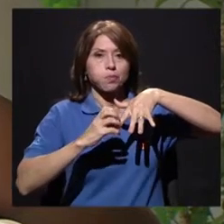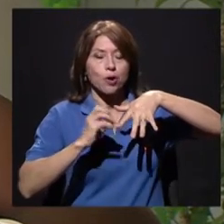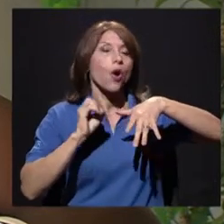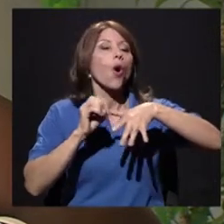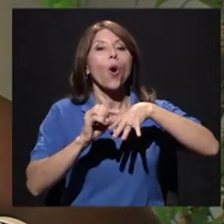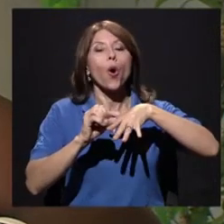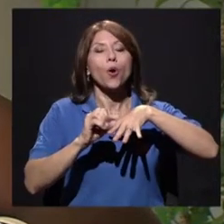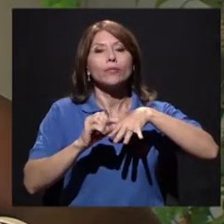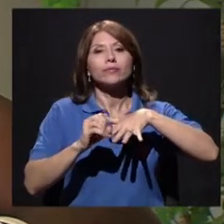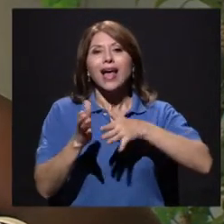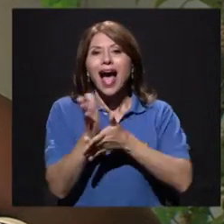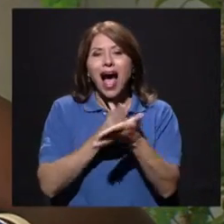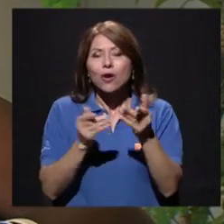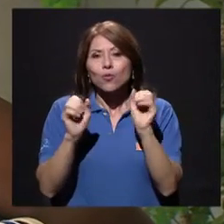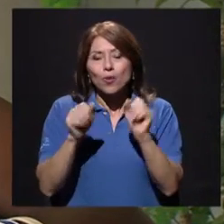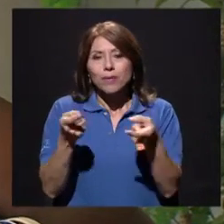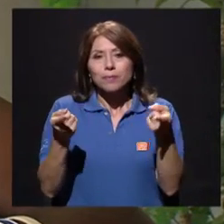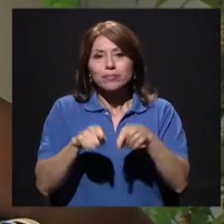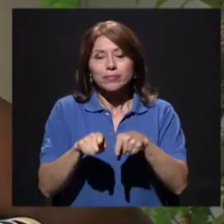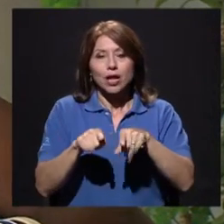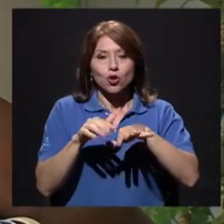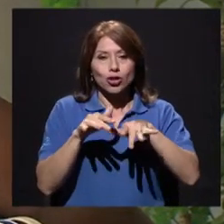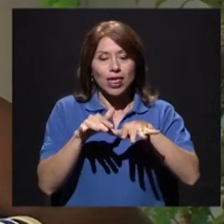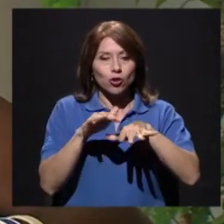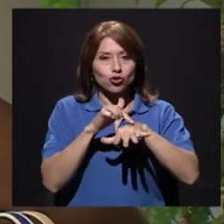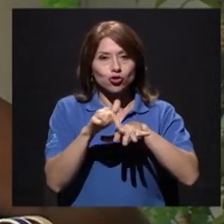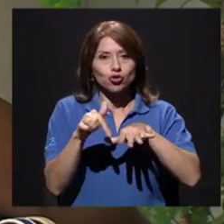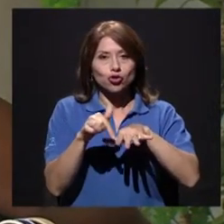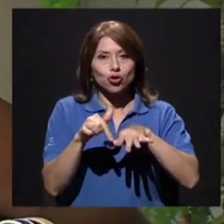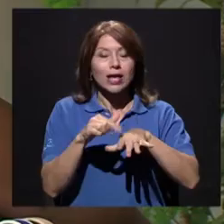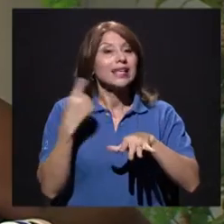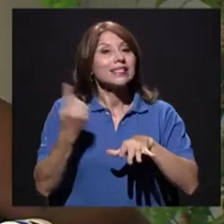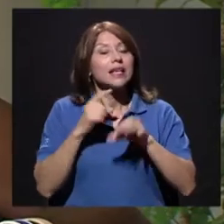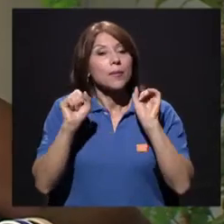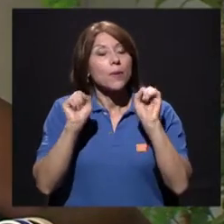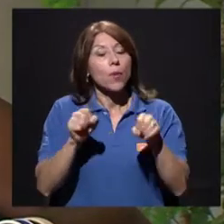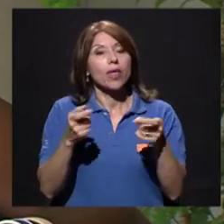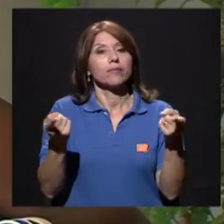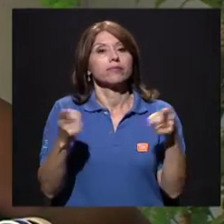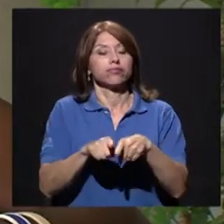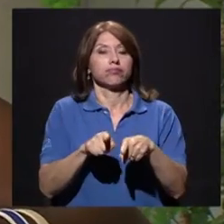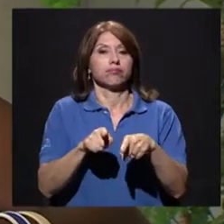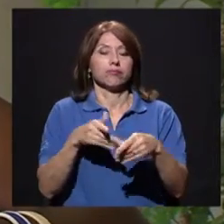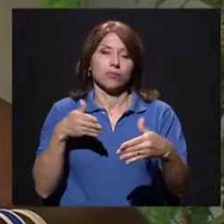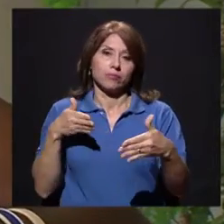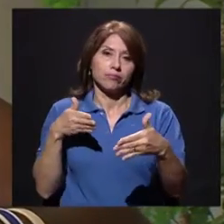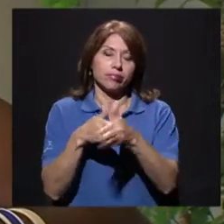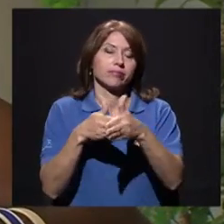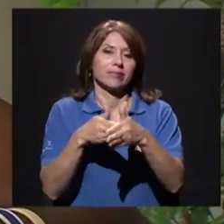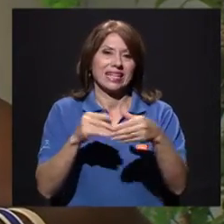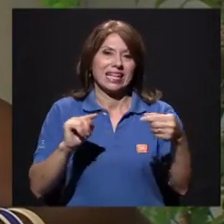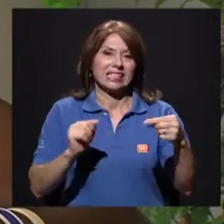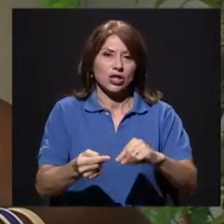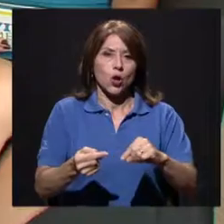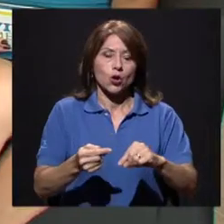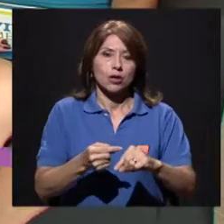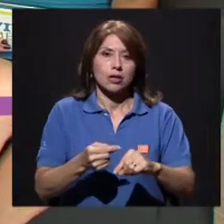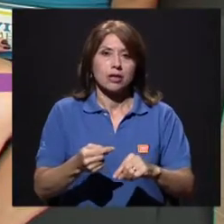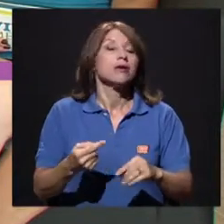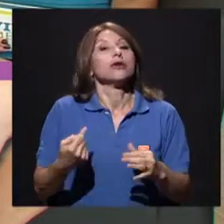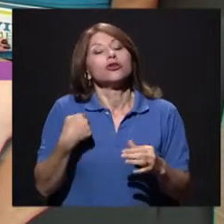una lesión. Pero va a depender de cómo yo esté preparado, porque hay lesiones inevitables.